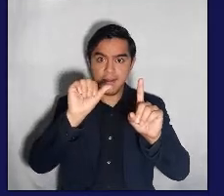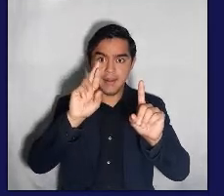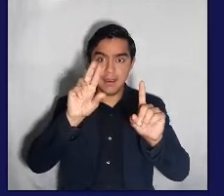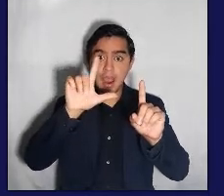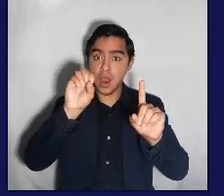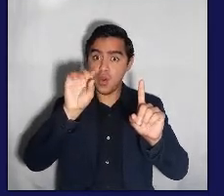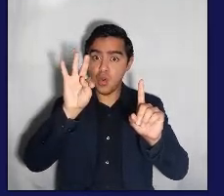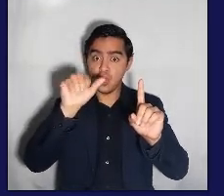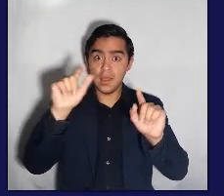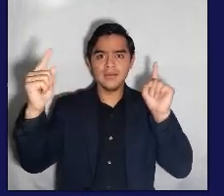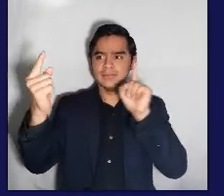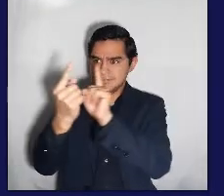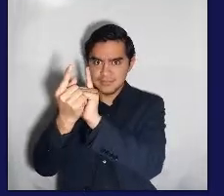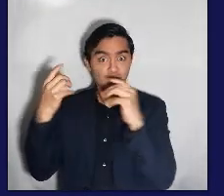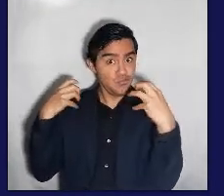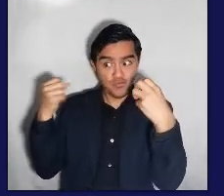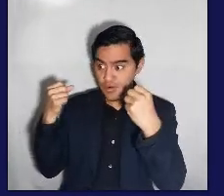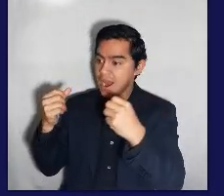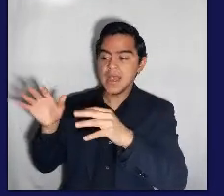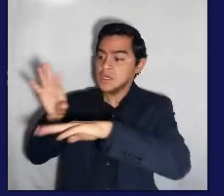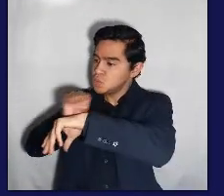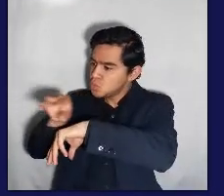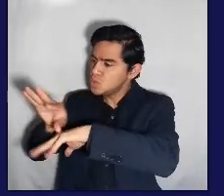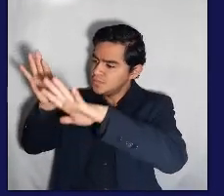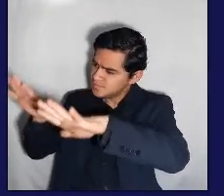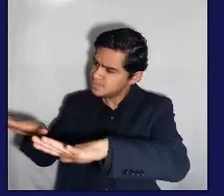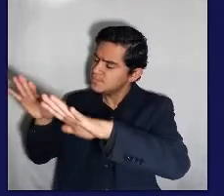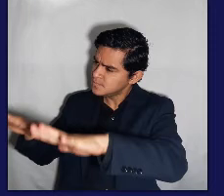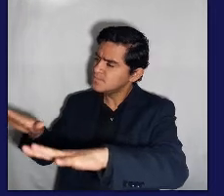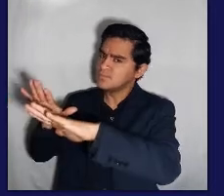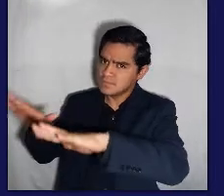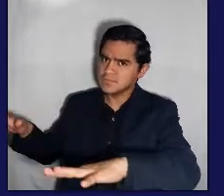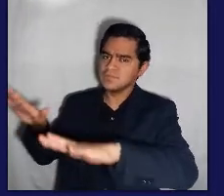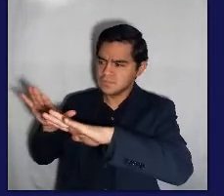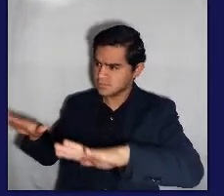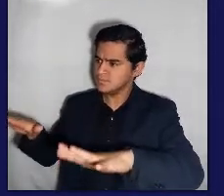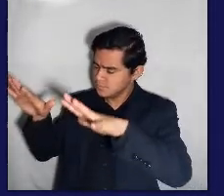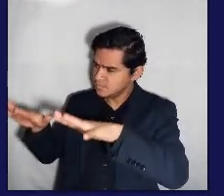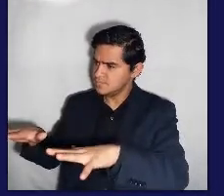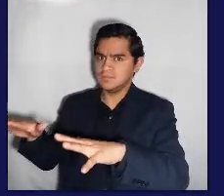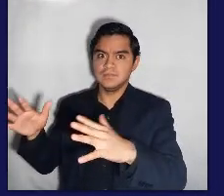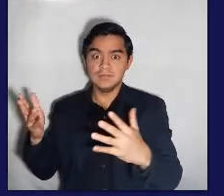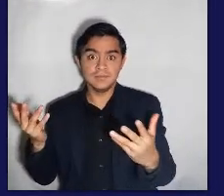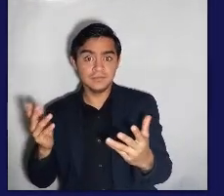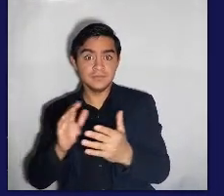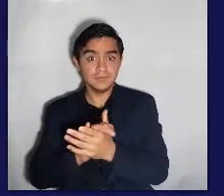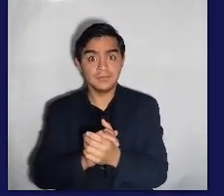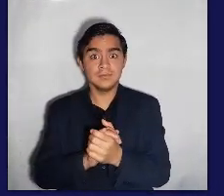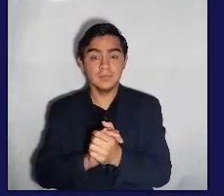Carlota, en ese momento, fue la que desempeñó el papel de fuerte, porque ella era la que lo estaba